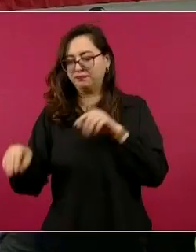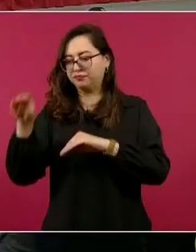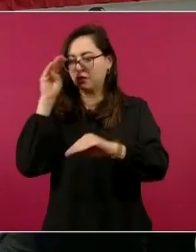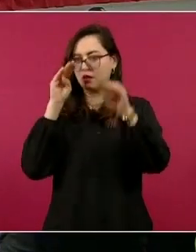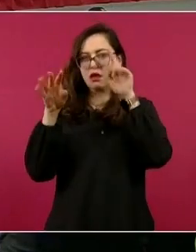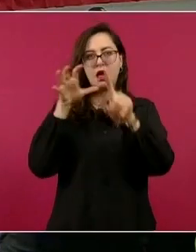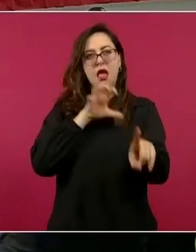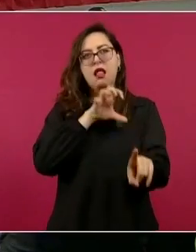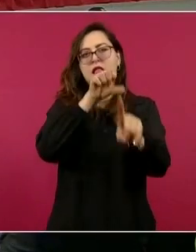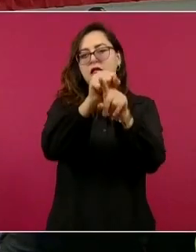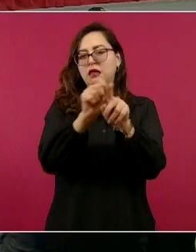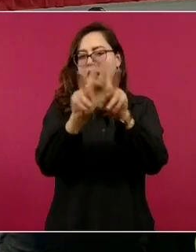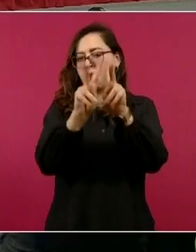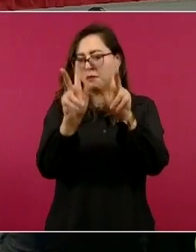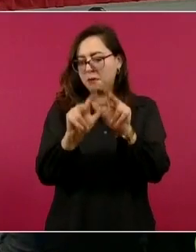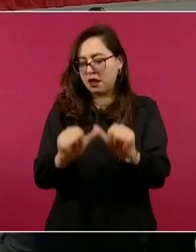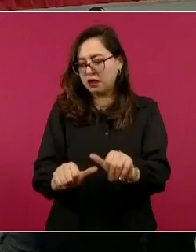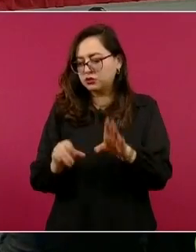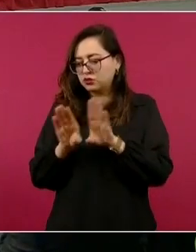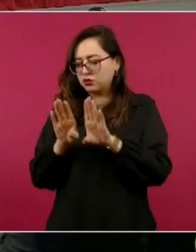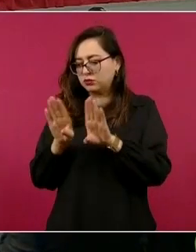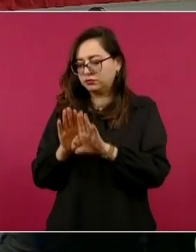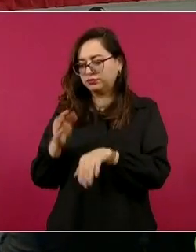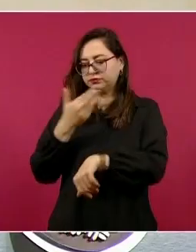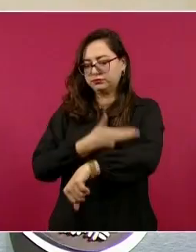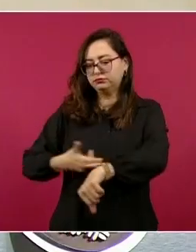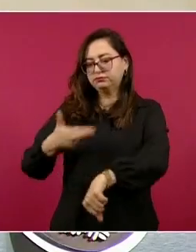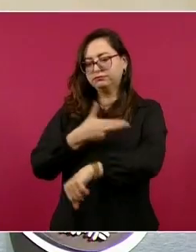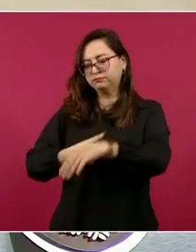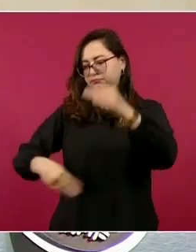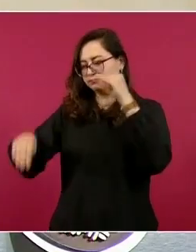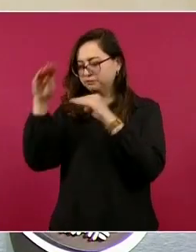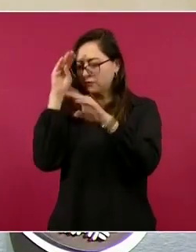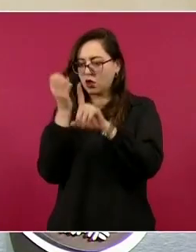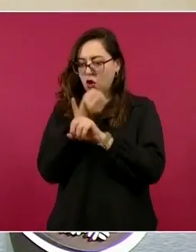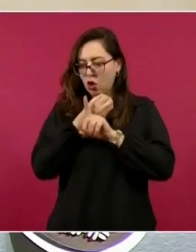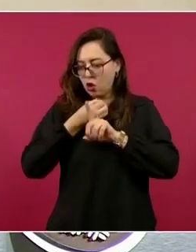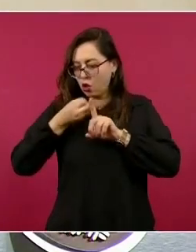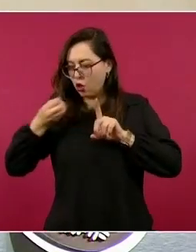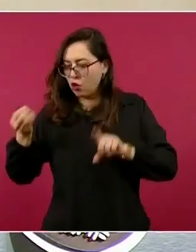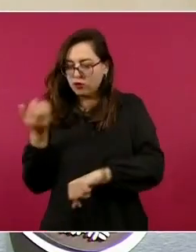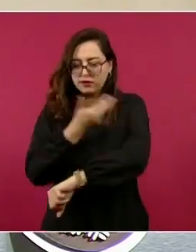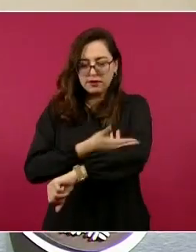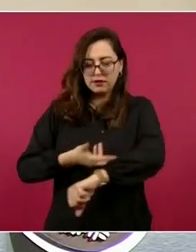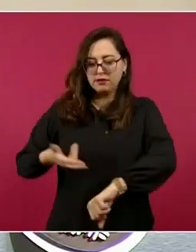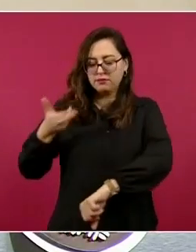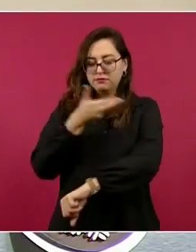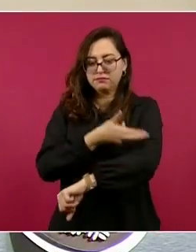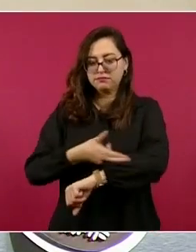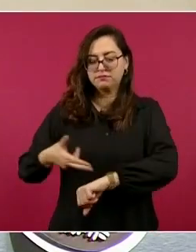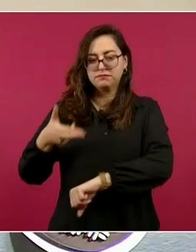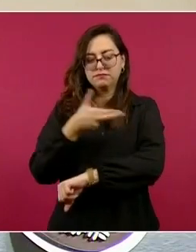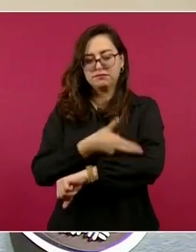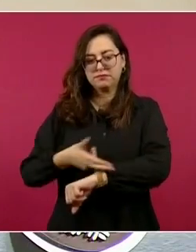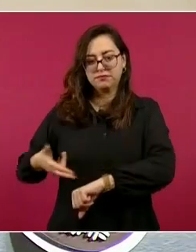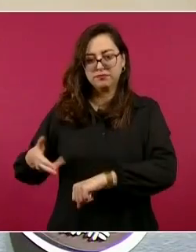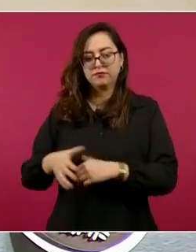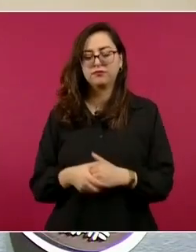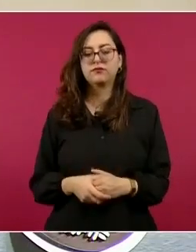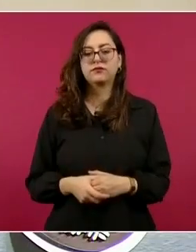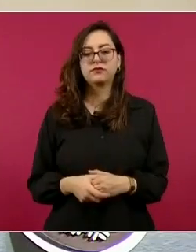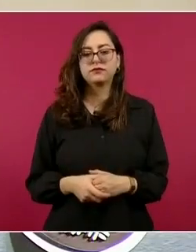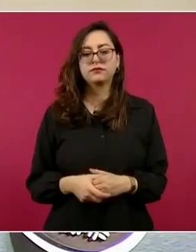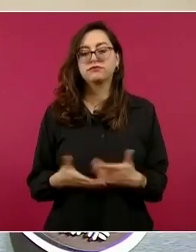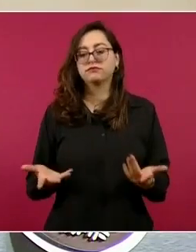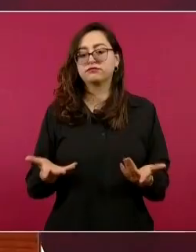organización y así seguiremos bajo la instrucción del presidente. Nadie está por